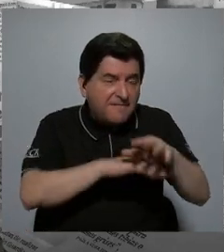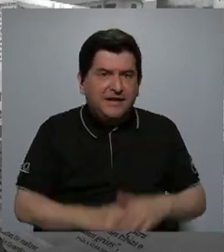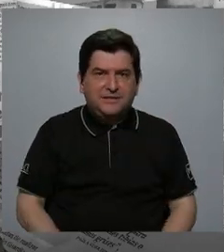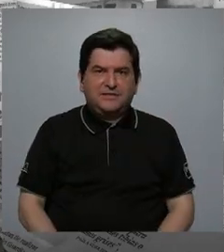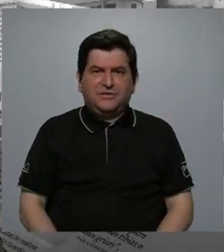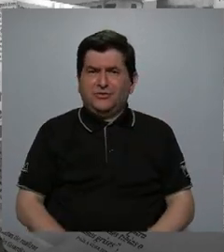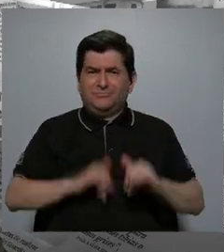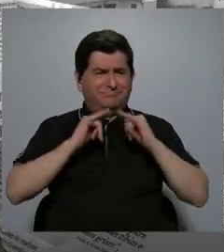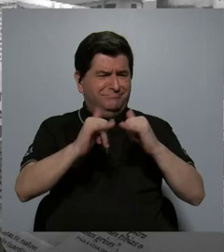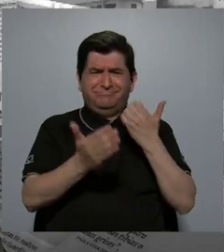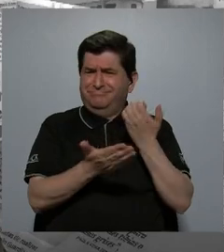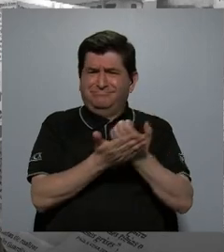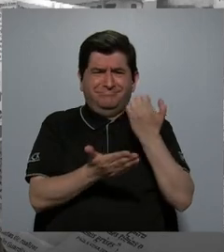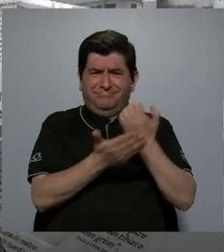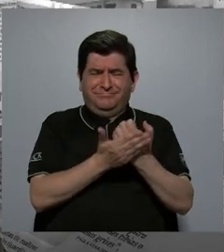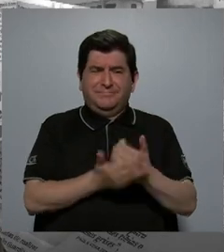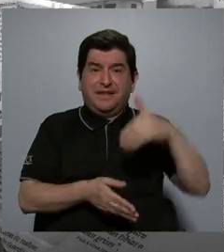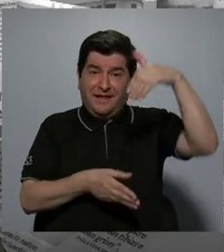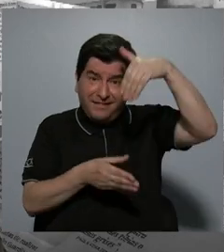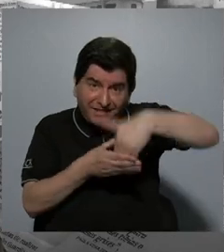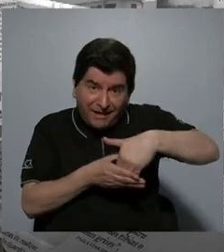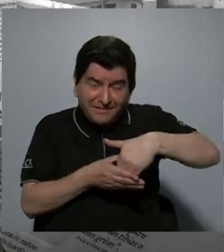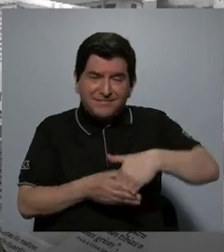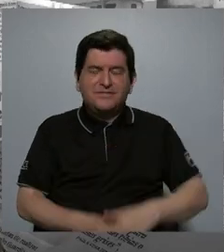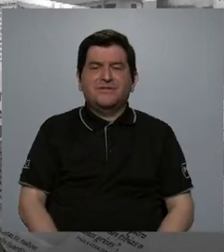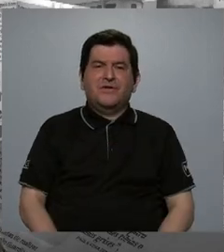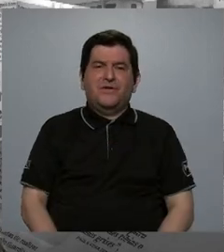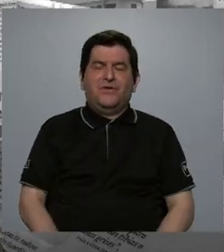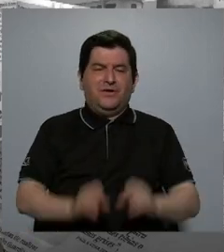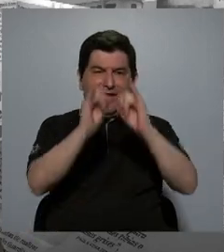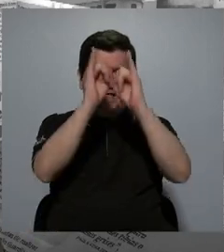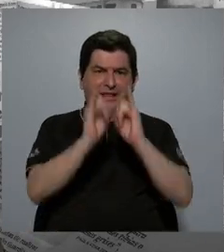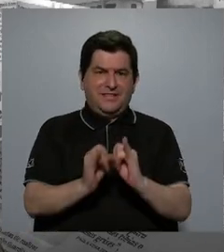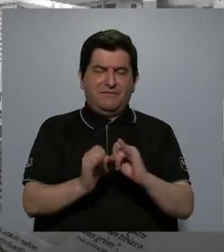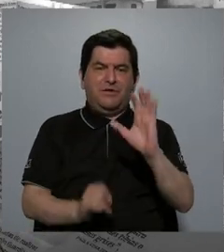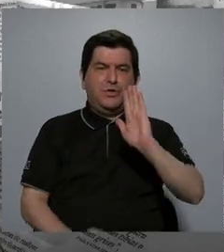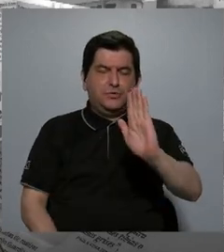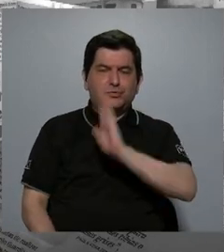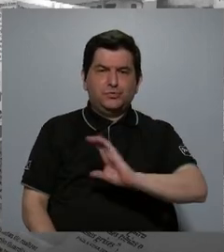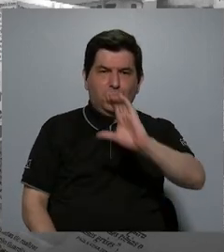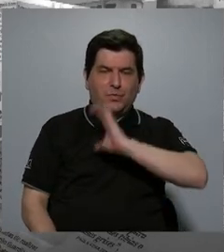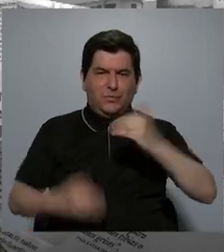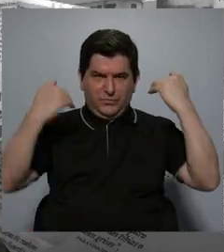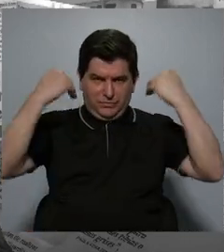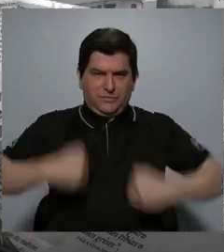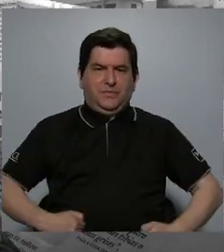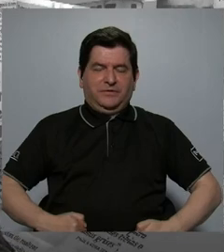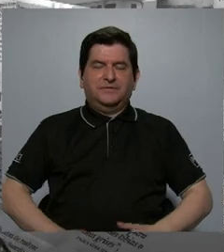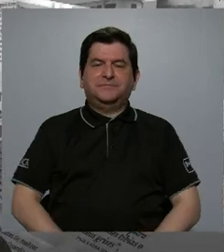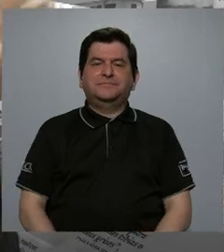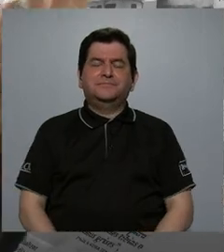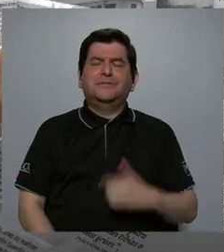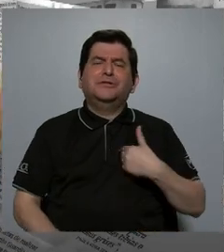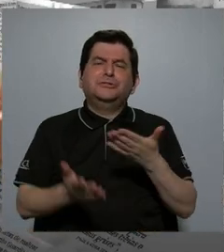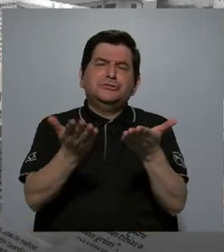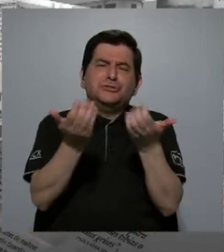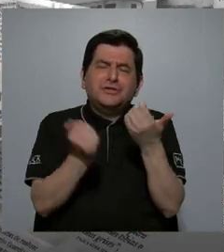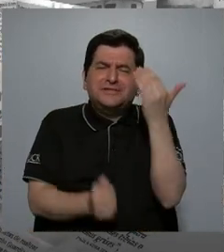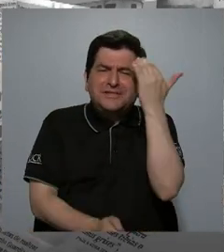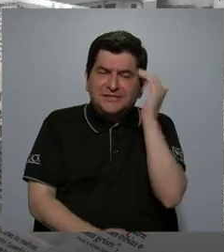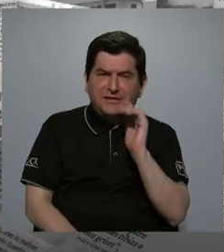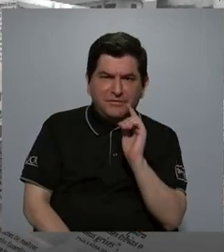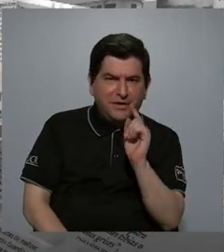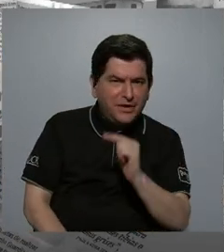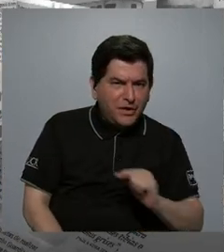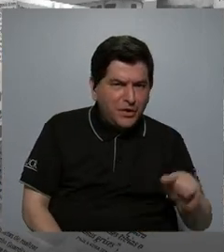la desigualdad económica en el individuo, en el comportamiento humano. Yo quería saber si